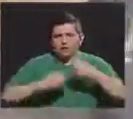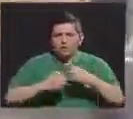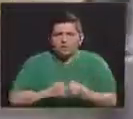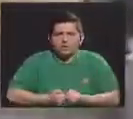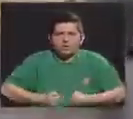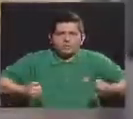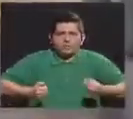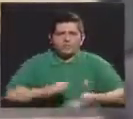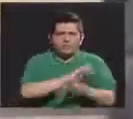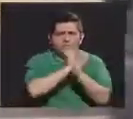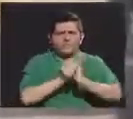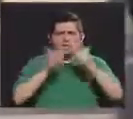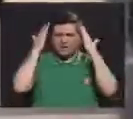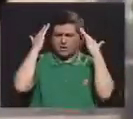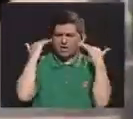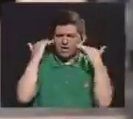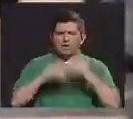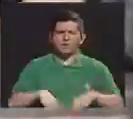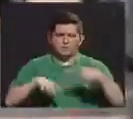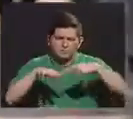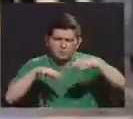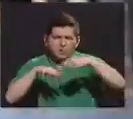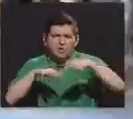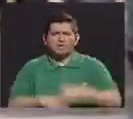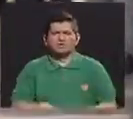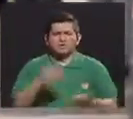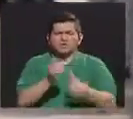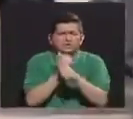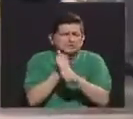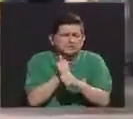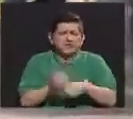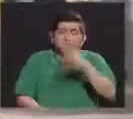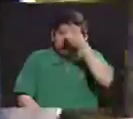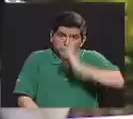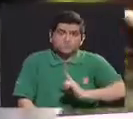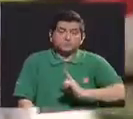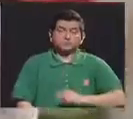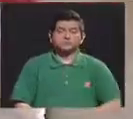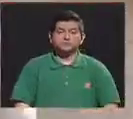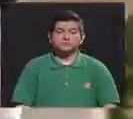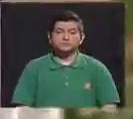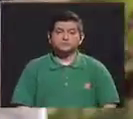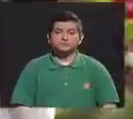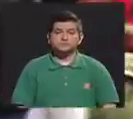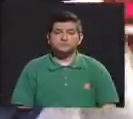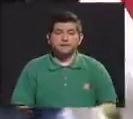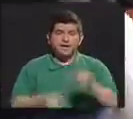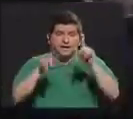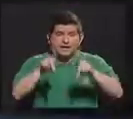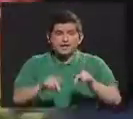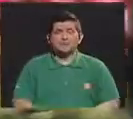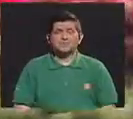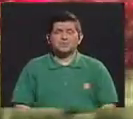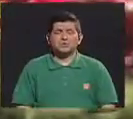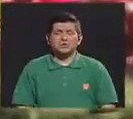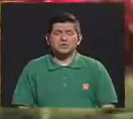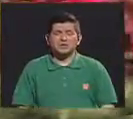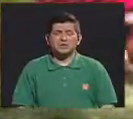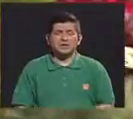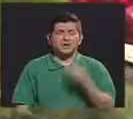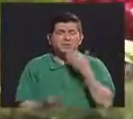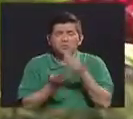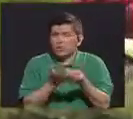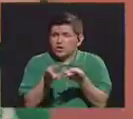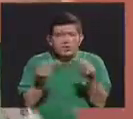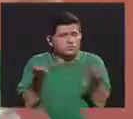cambios en el cabello, en las uñas, estreñimiento, depresión y pobre rendimiento en la parte escolar, en la